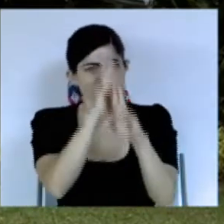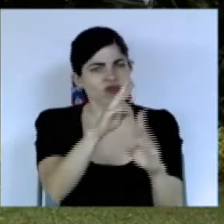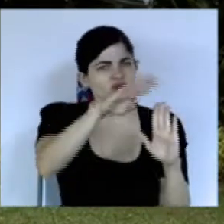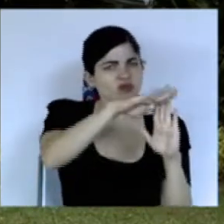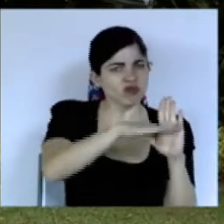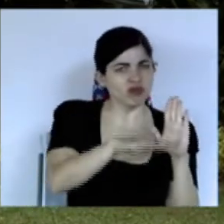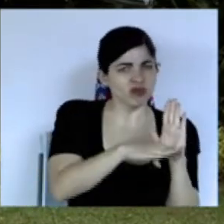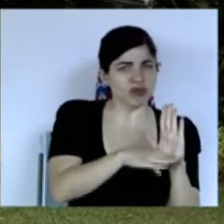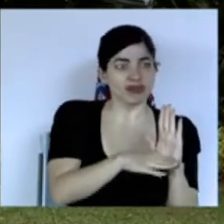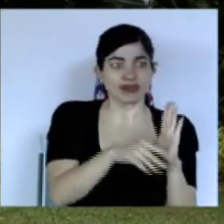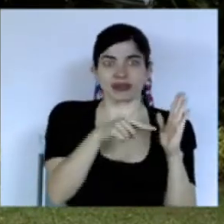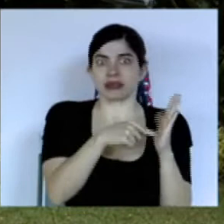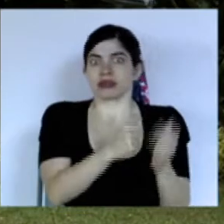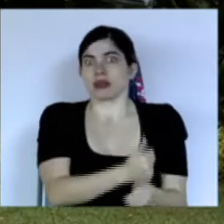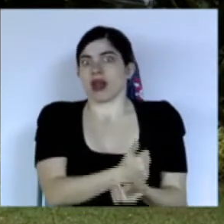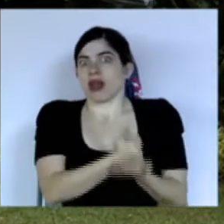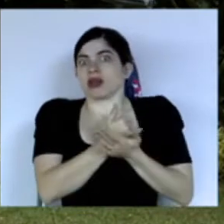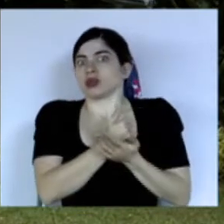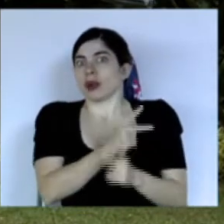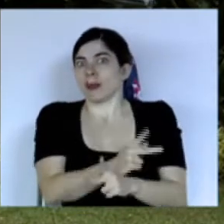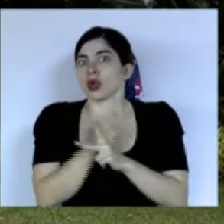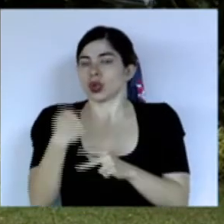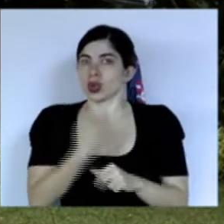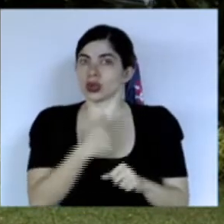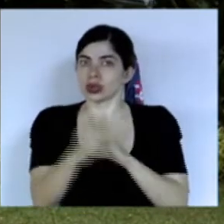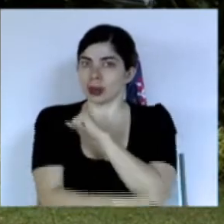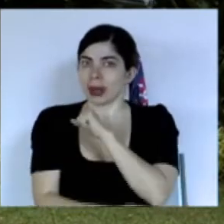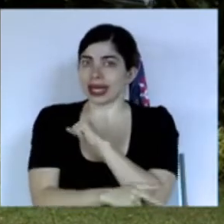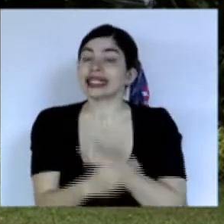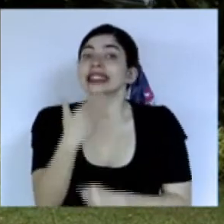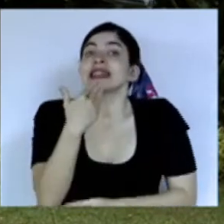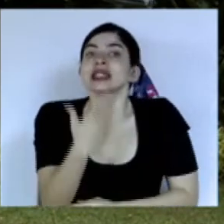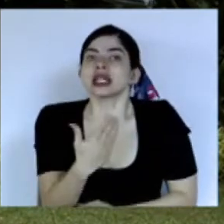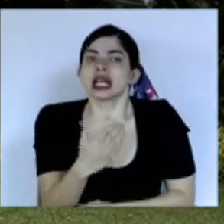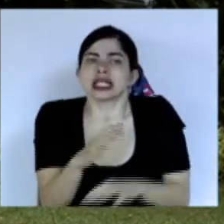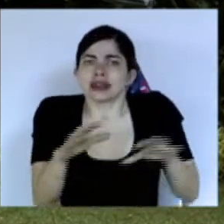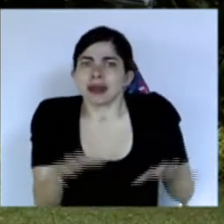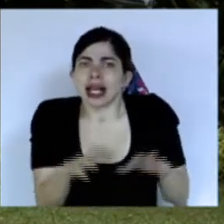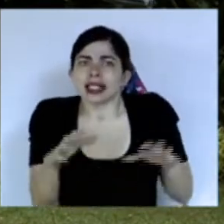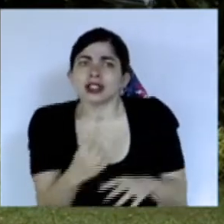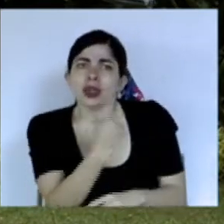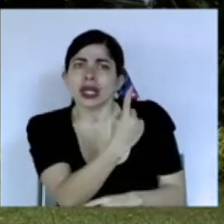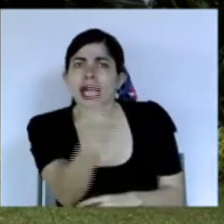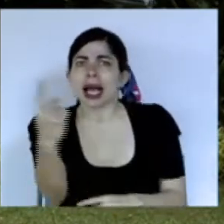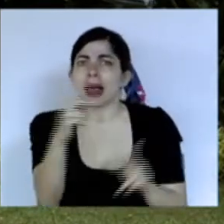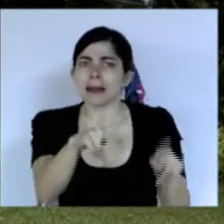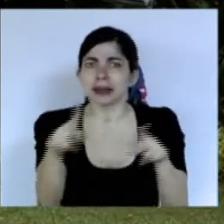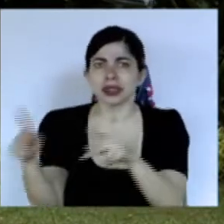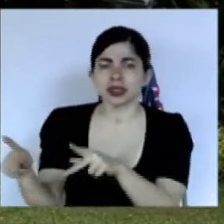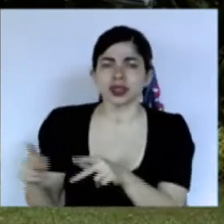como han protegido a nuestro país gracias a la acción de cada ciudadano